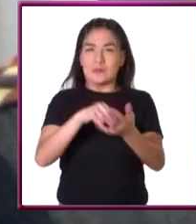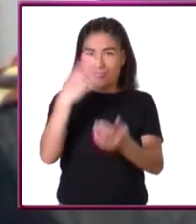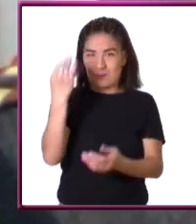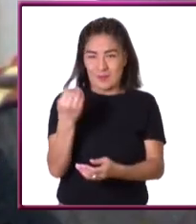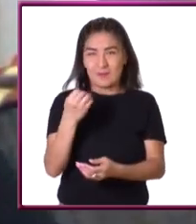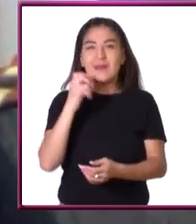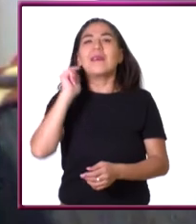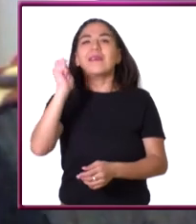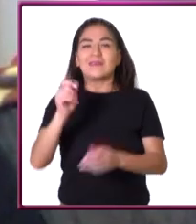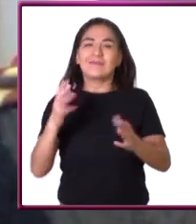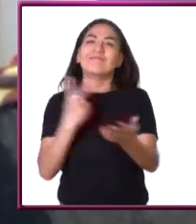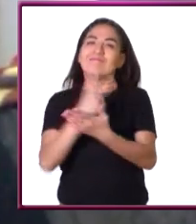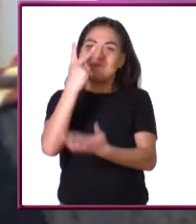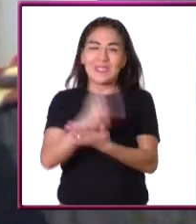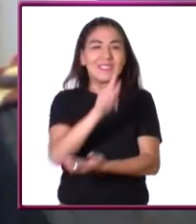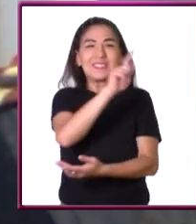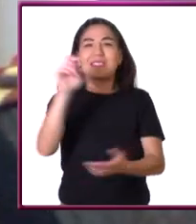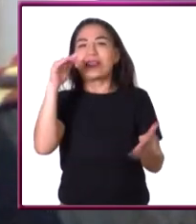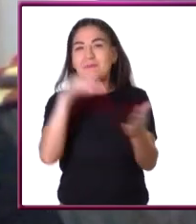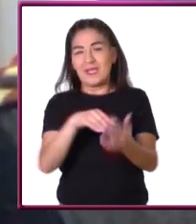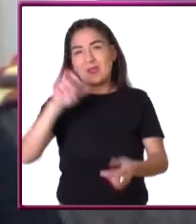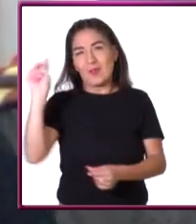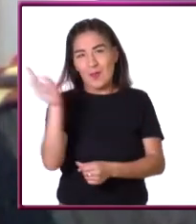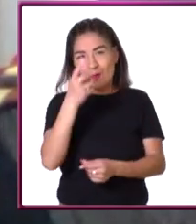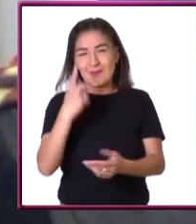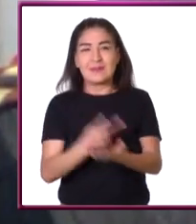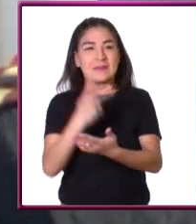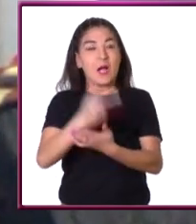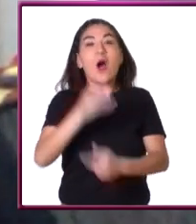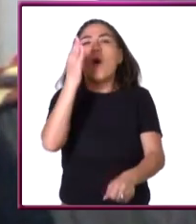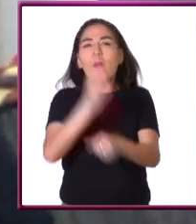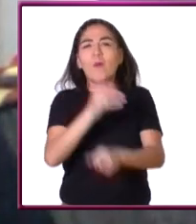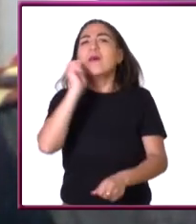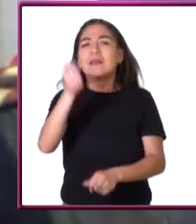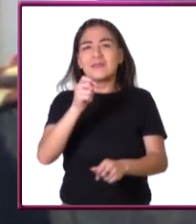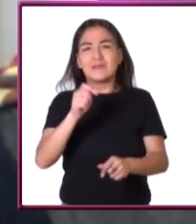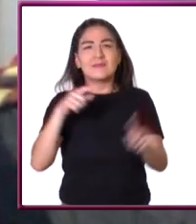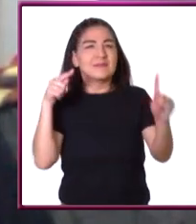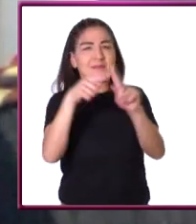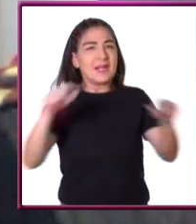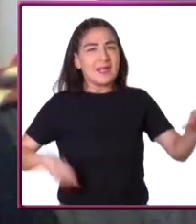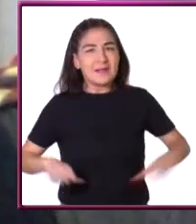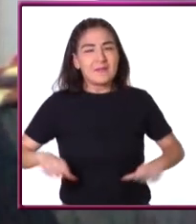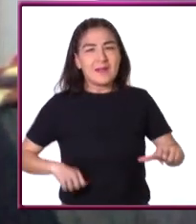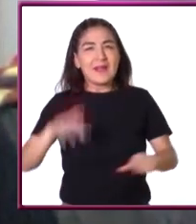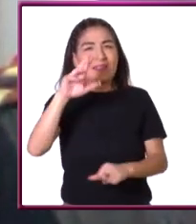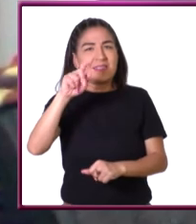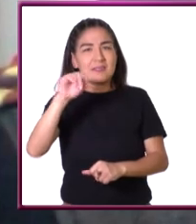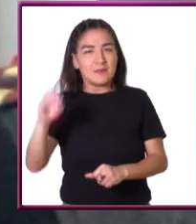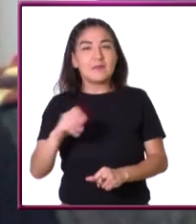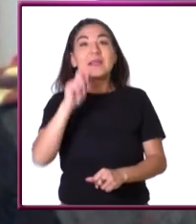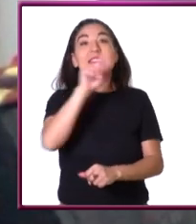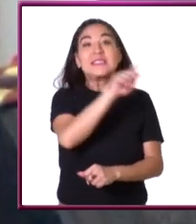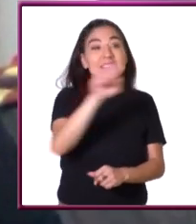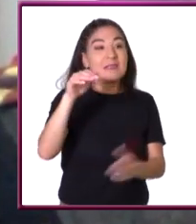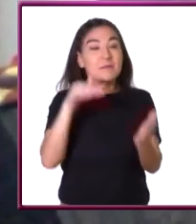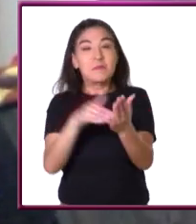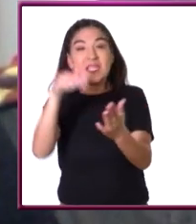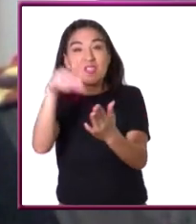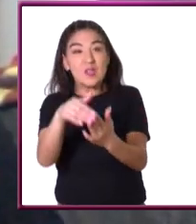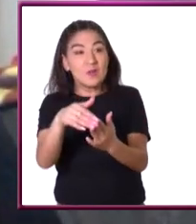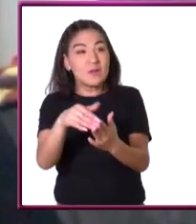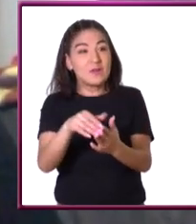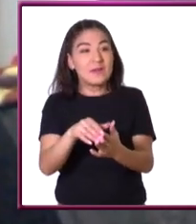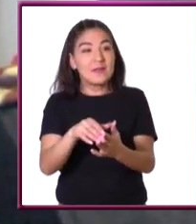y fueron cien mil dólares ahorita está el récord precisamente que quieren encontrar uno con cien millones de dígitos